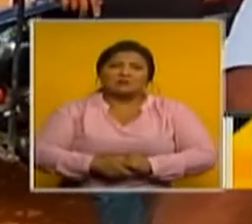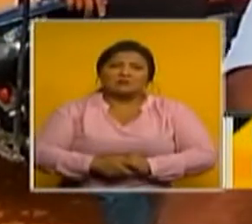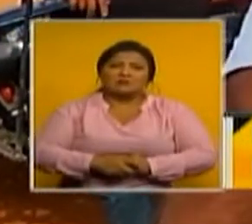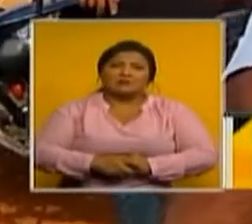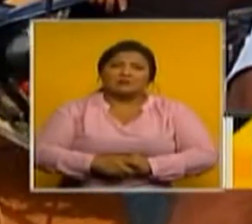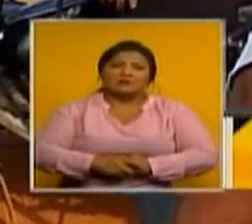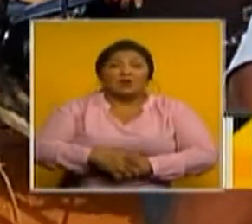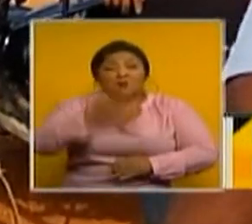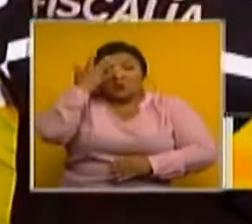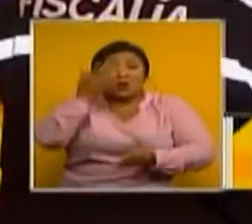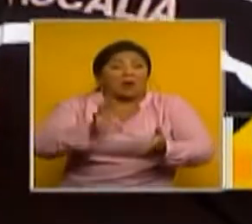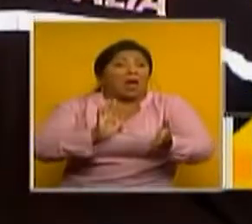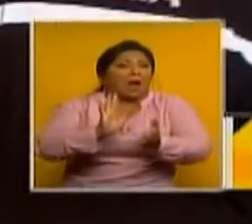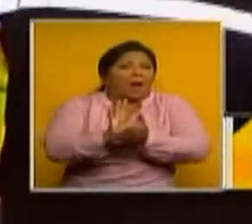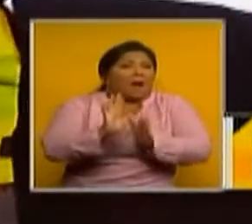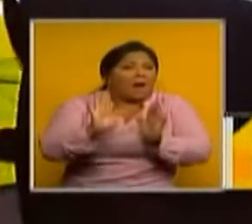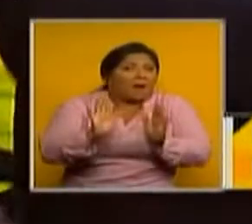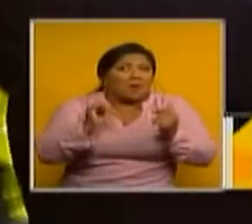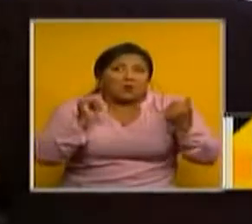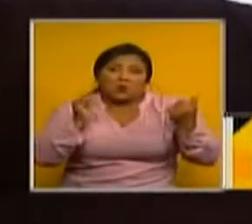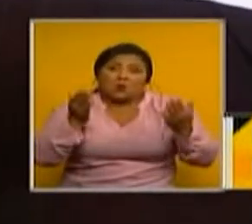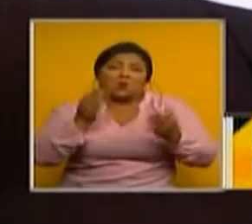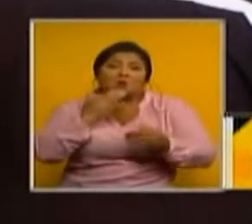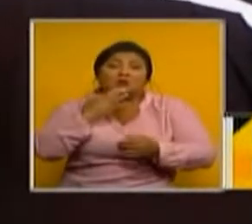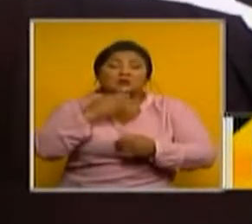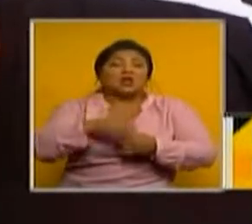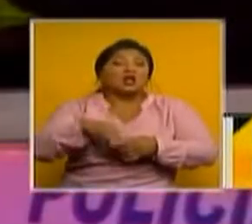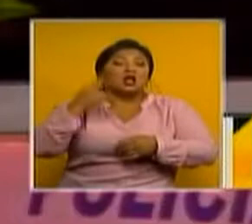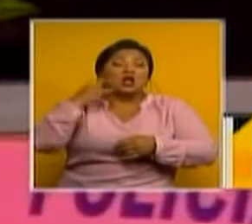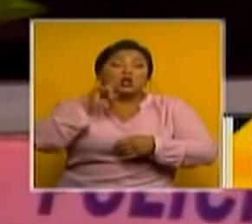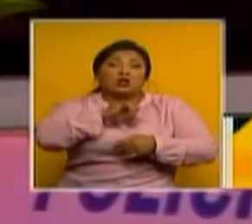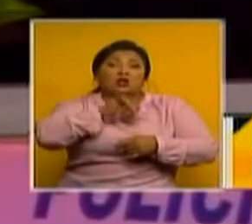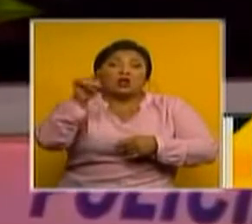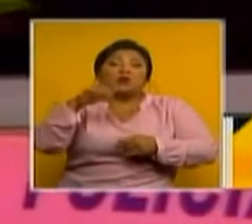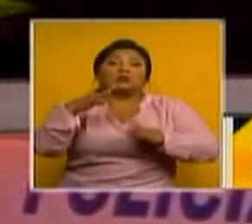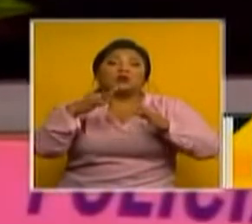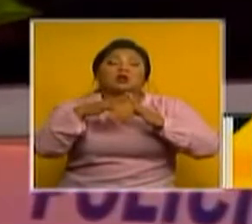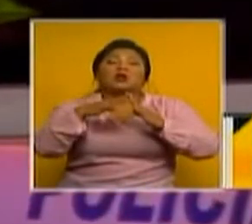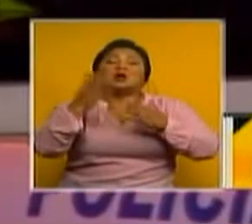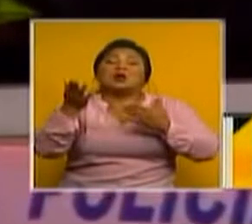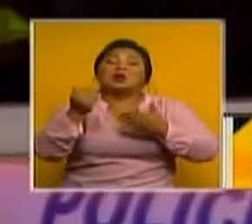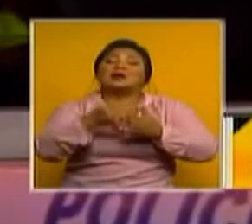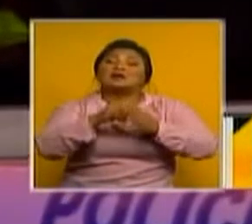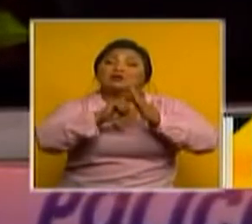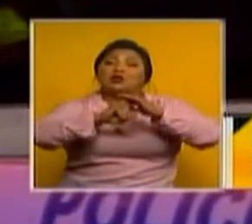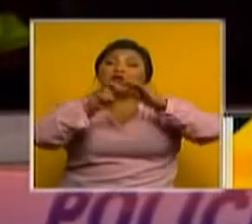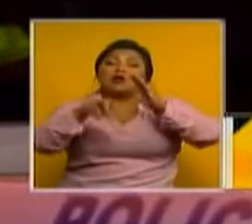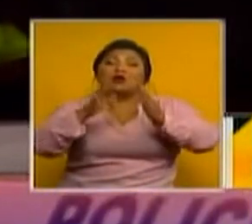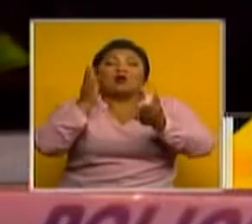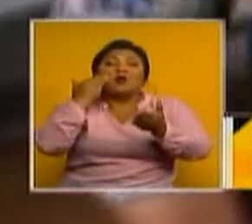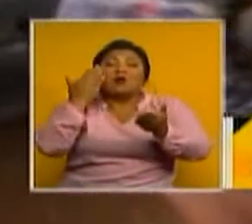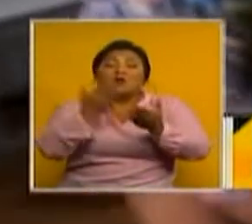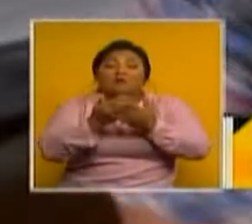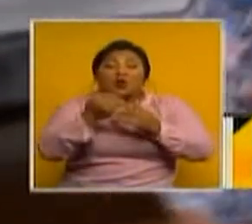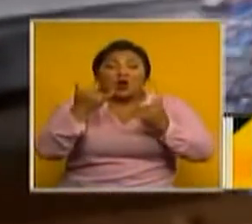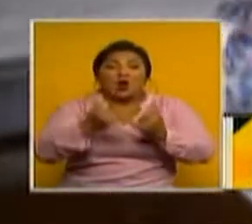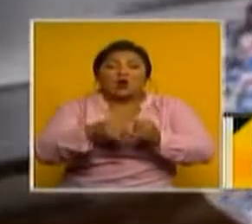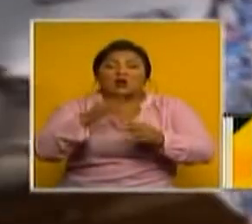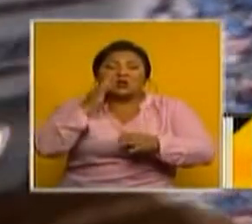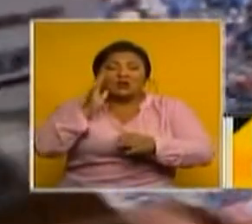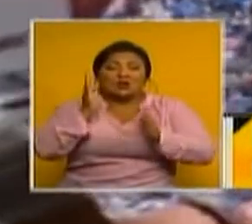la han amenazado la menor fue trasladada hasta una casa de acogida fuera de Guayaquil y continúa bajo tratamiento